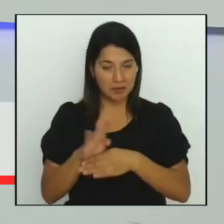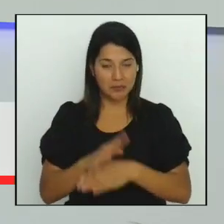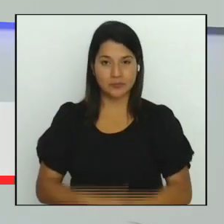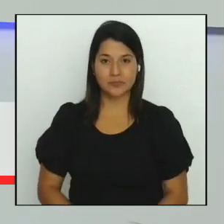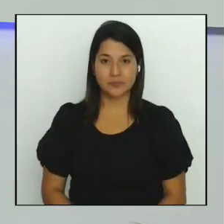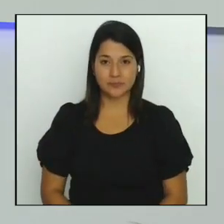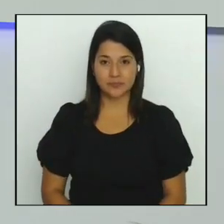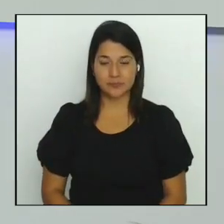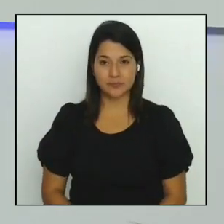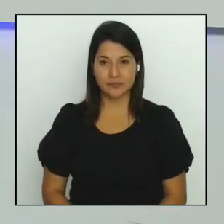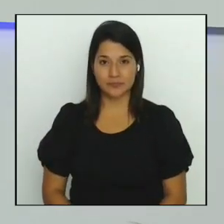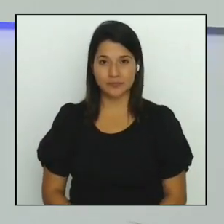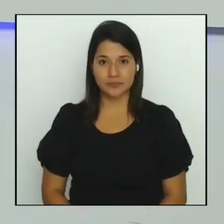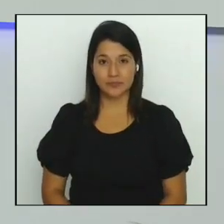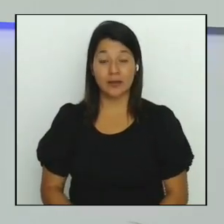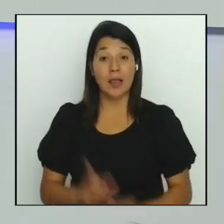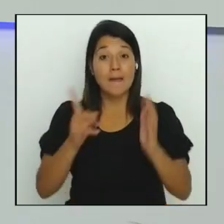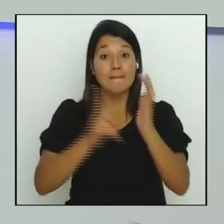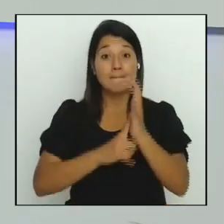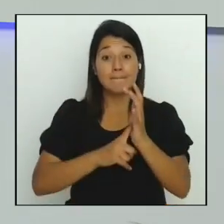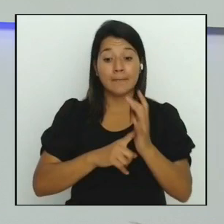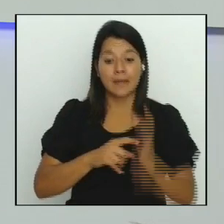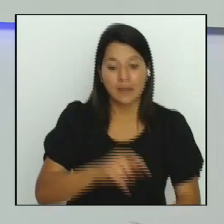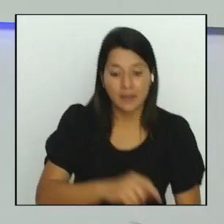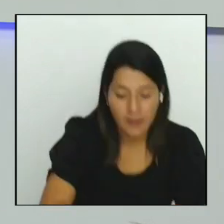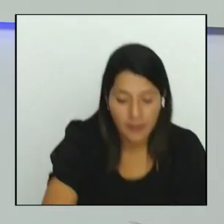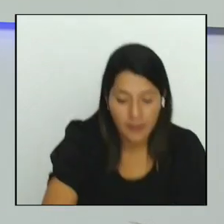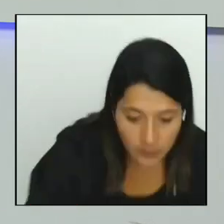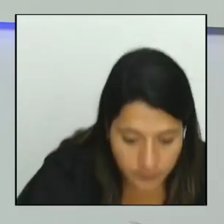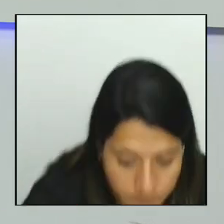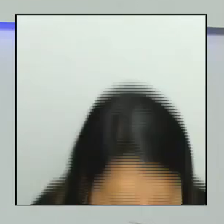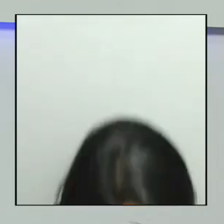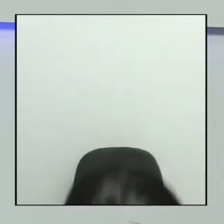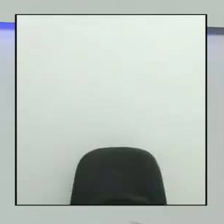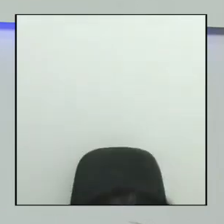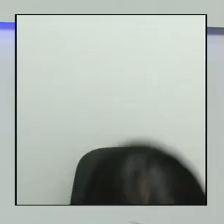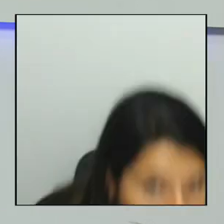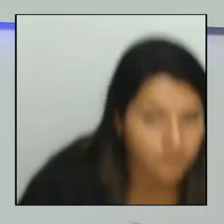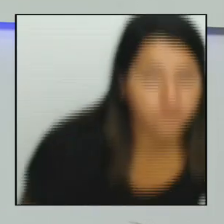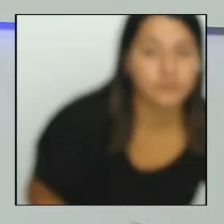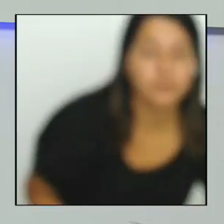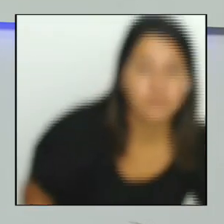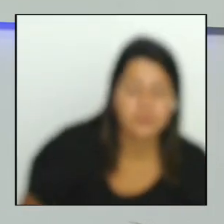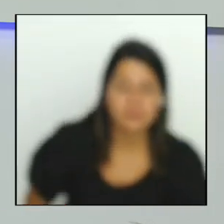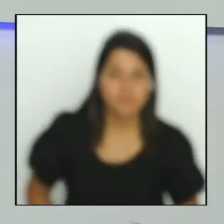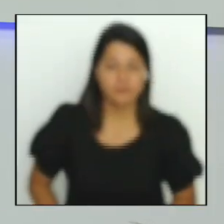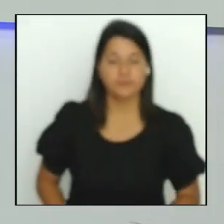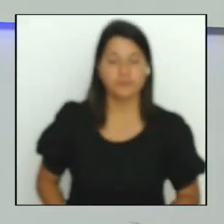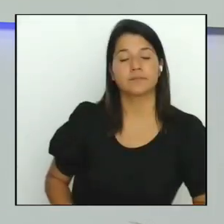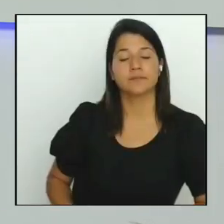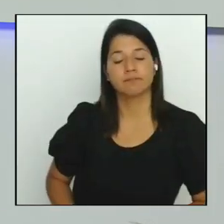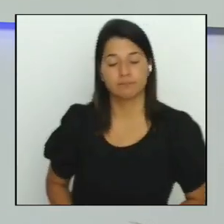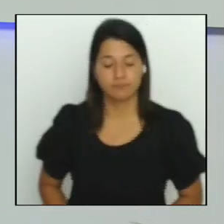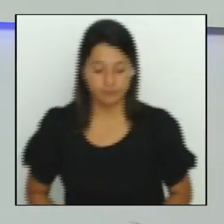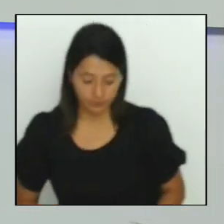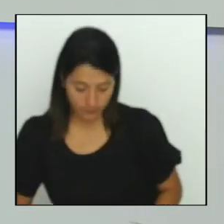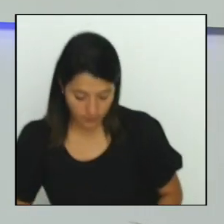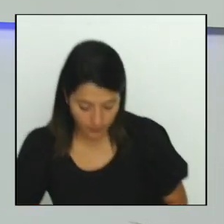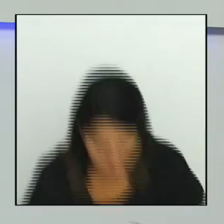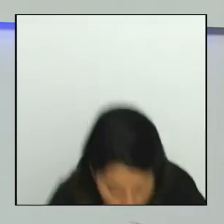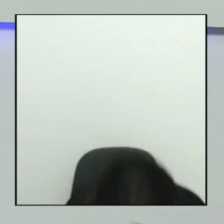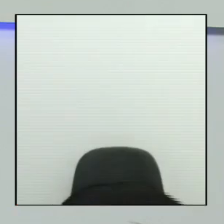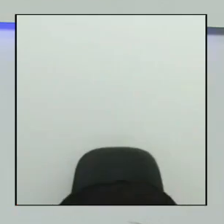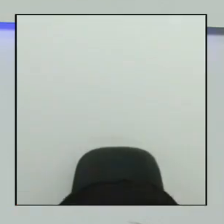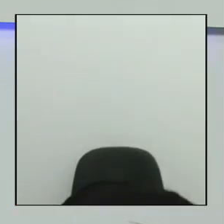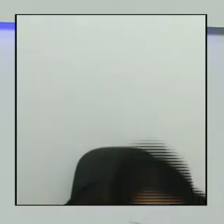Más de 1.030 adultos mayores viven en casas sustitutas debido a que sufren de abandono mientras el CONAPAN